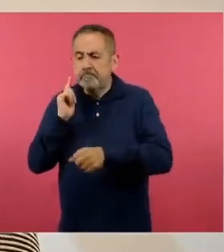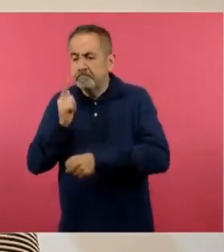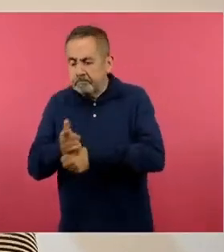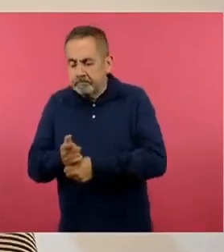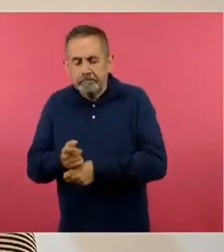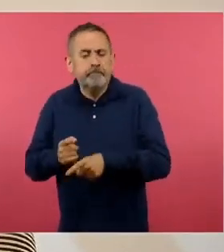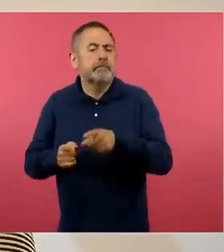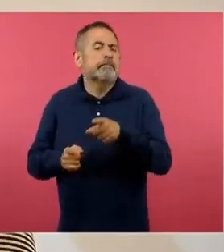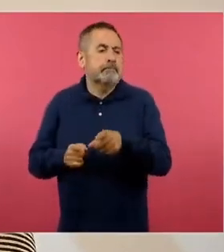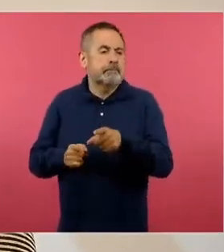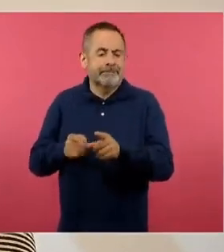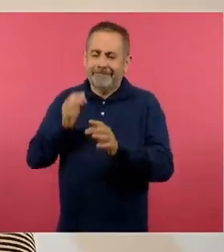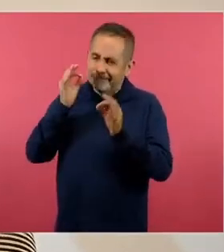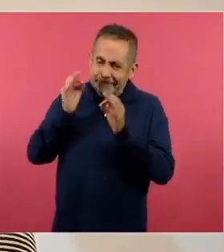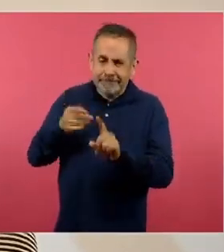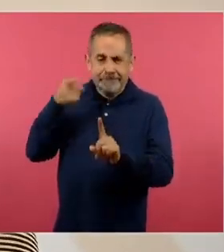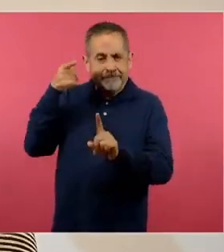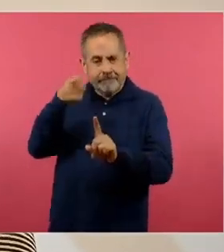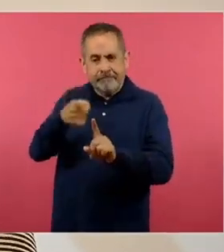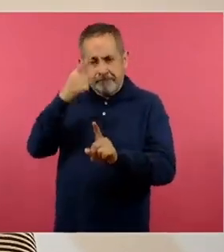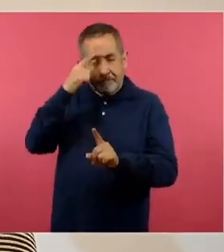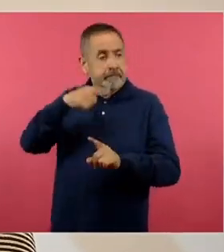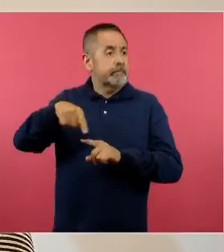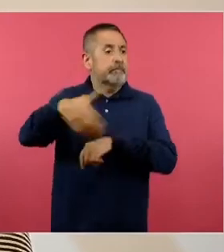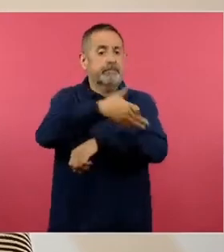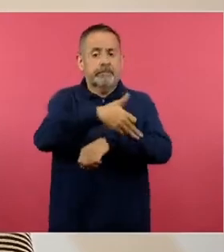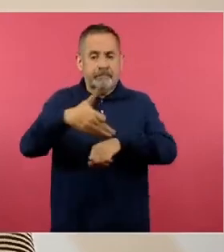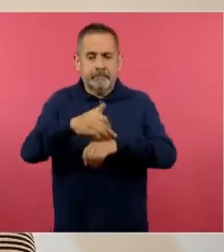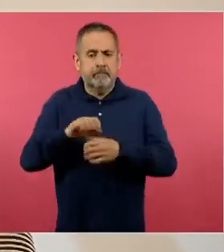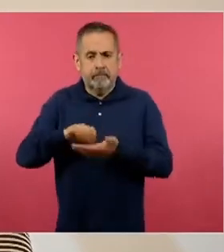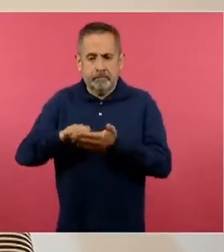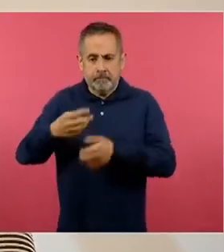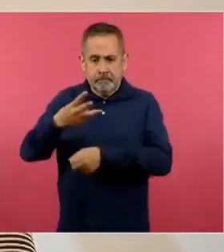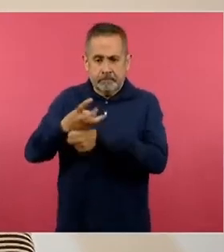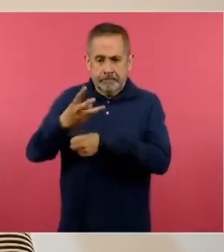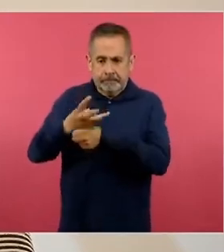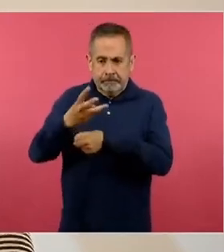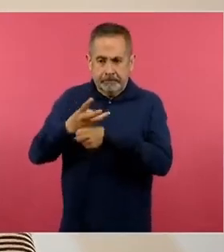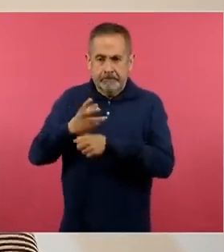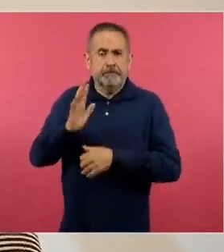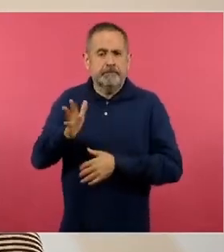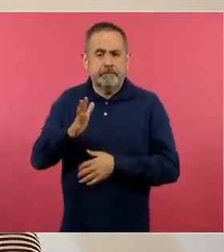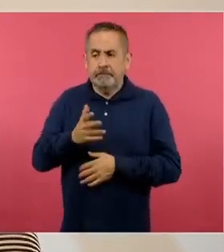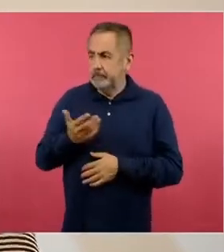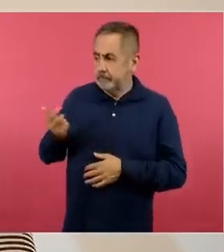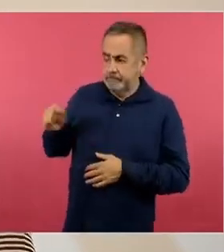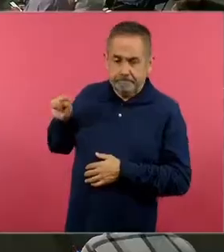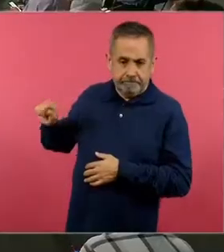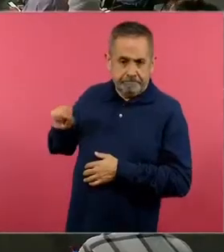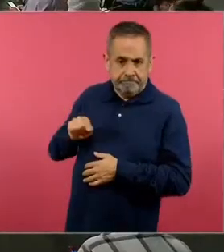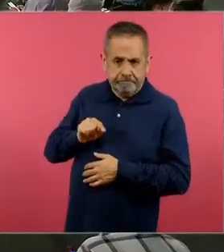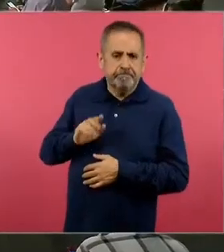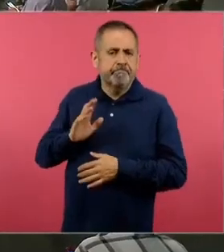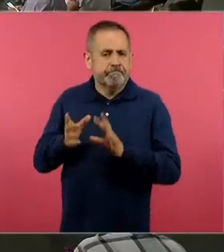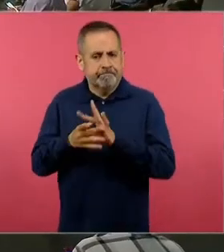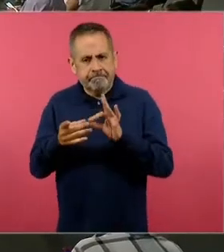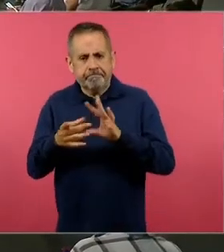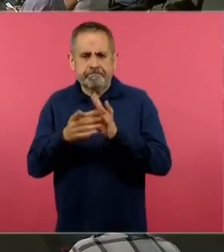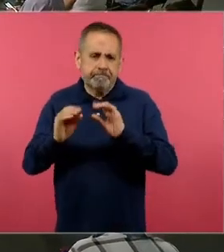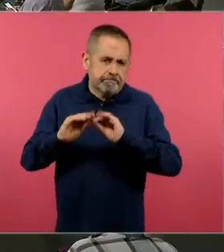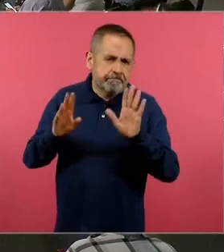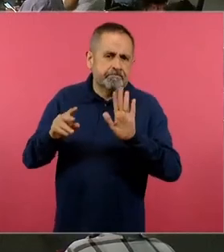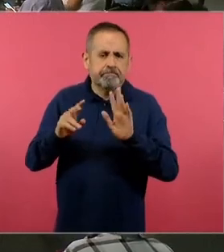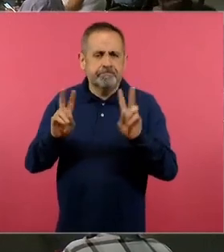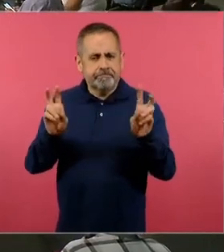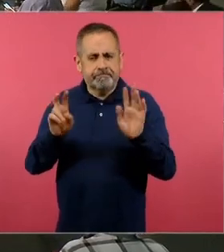dirigidos específicamente a las familias en el caso de tercer grado. Ya los colegas que me han antecedido explicaron